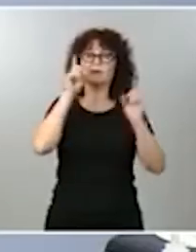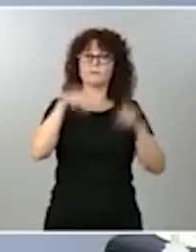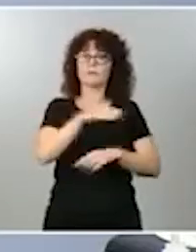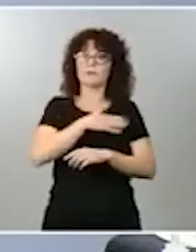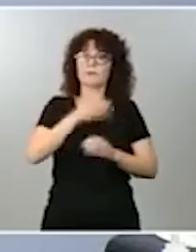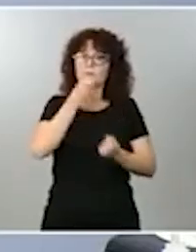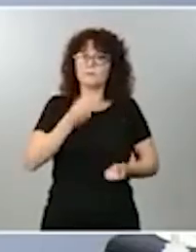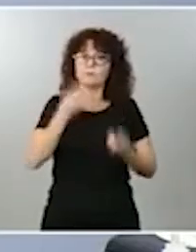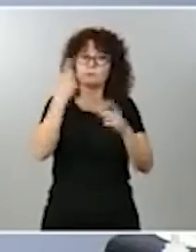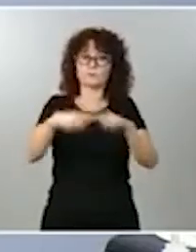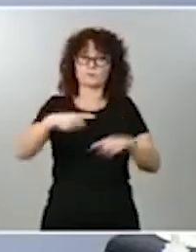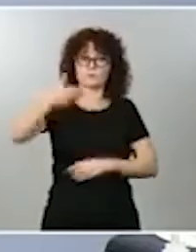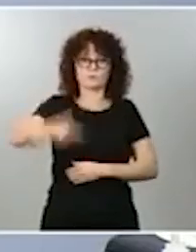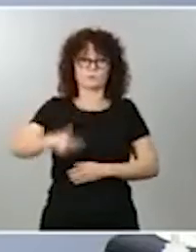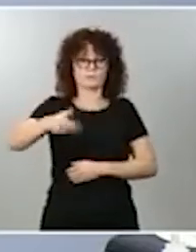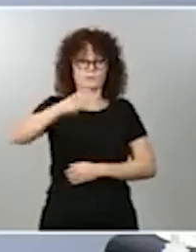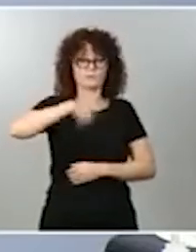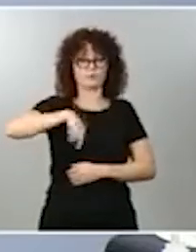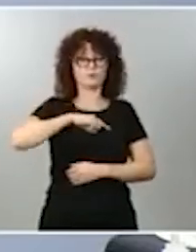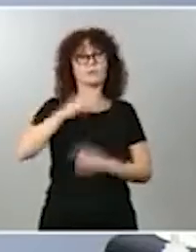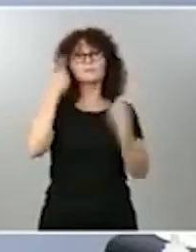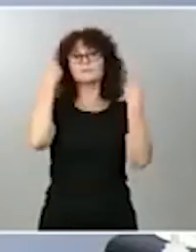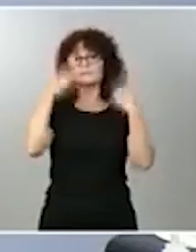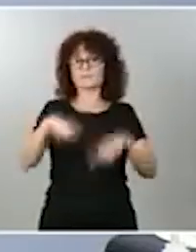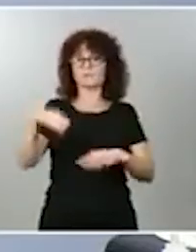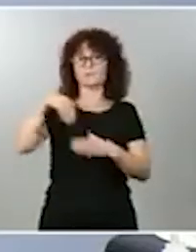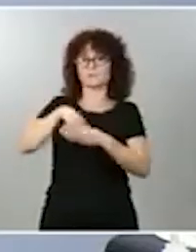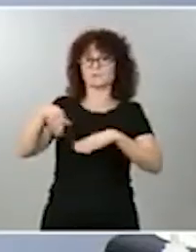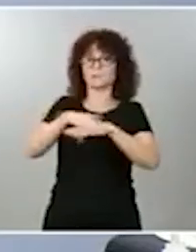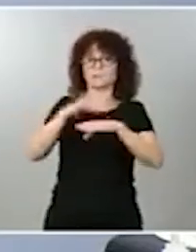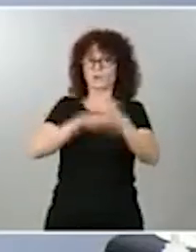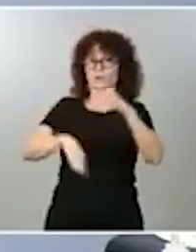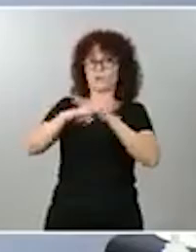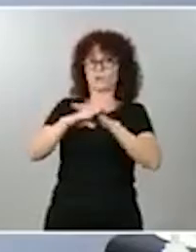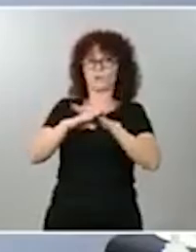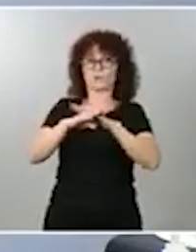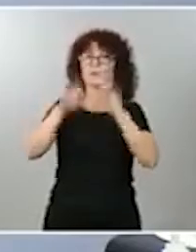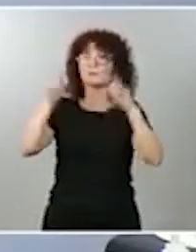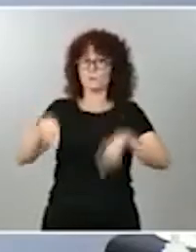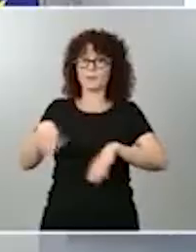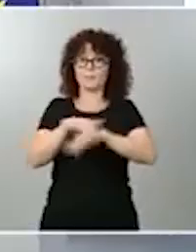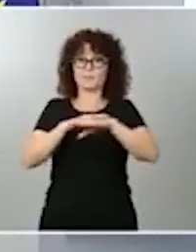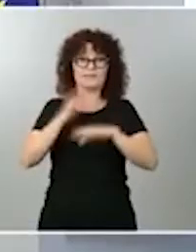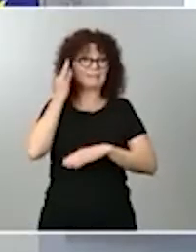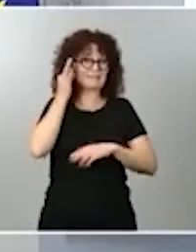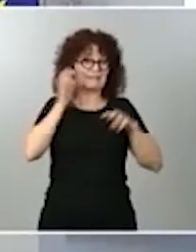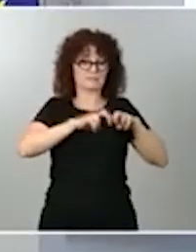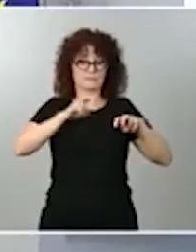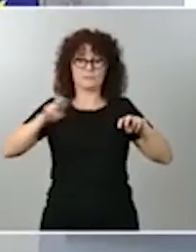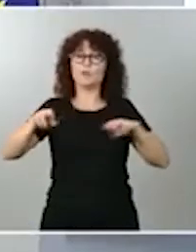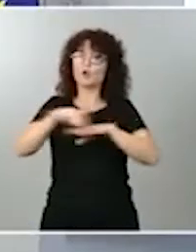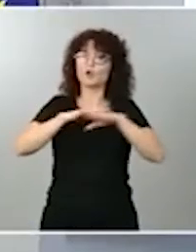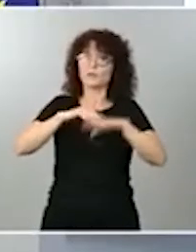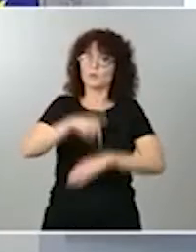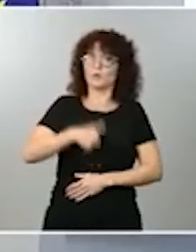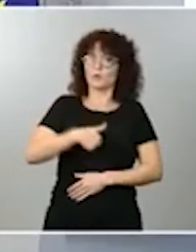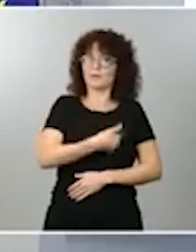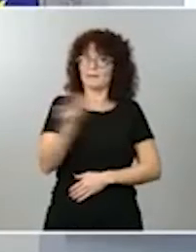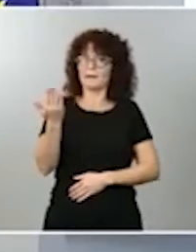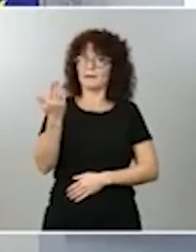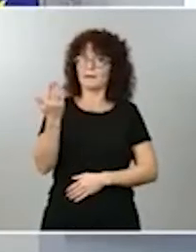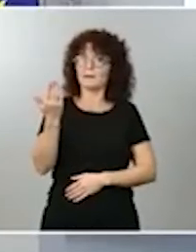Somos conscientes, en el Ministerio de Igualdad, las ministras que estamos aquí sentadas y el Gobierno en su conjunto, de que si no